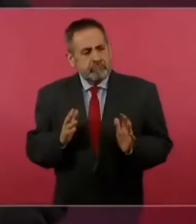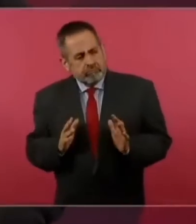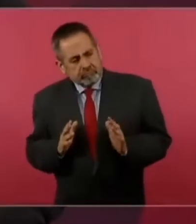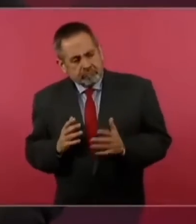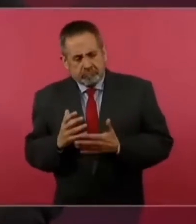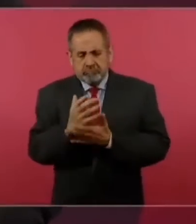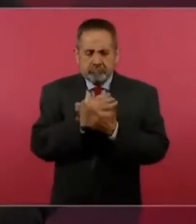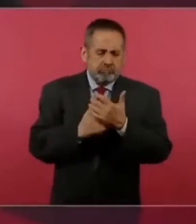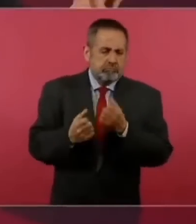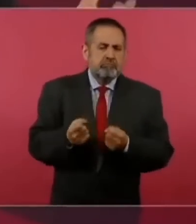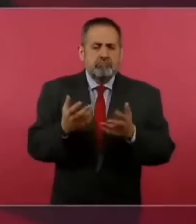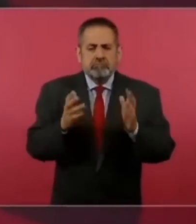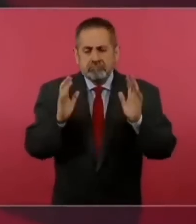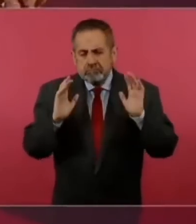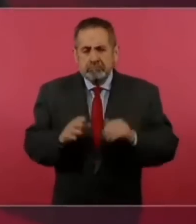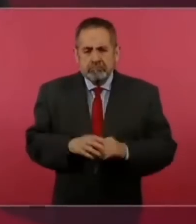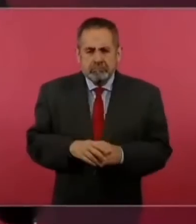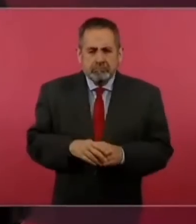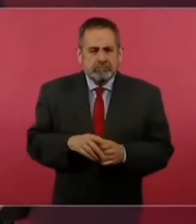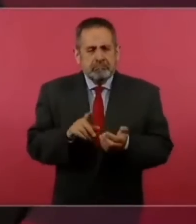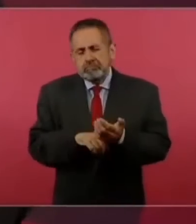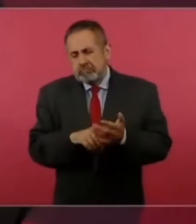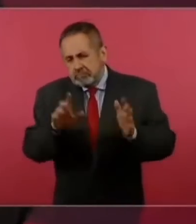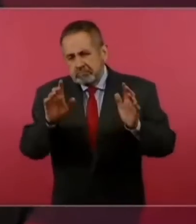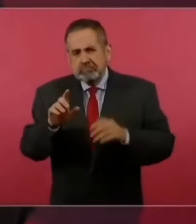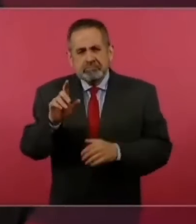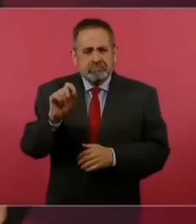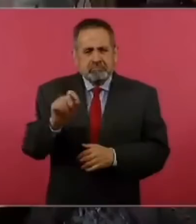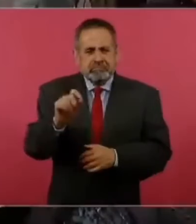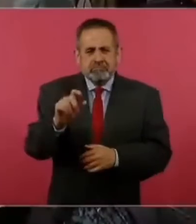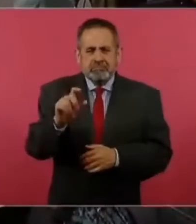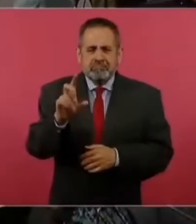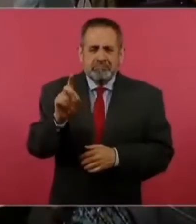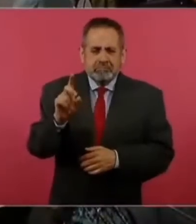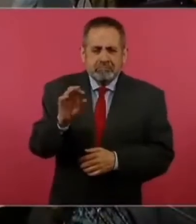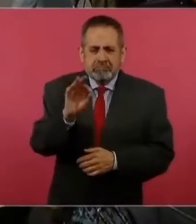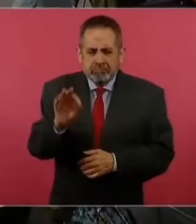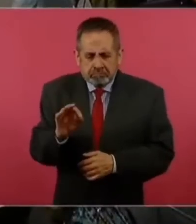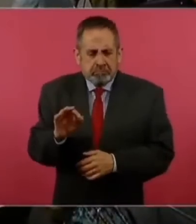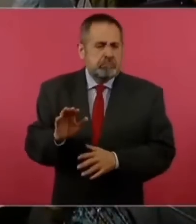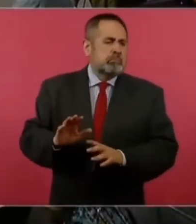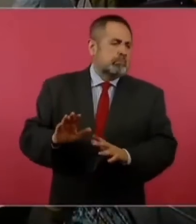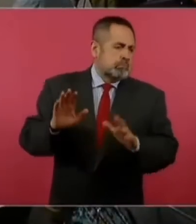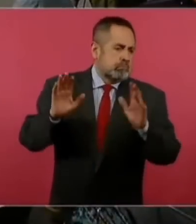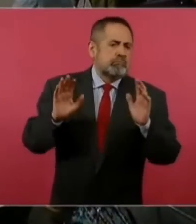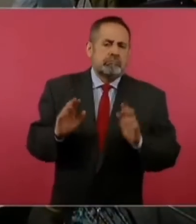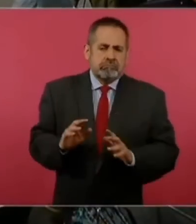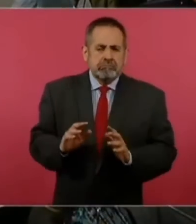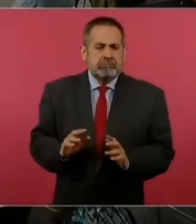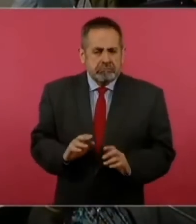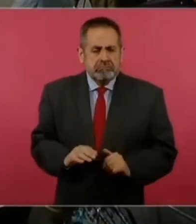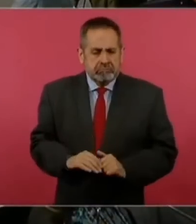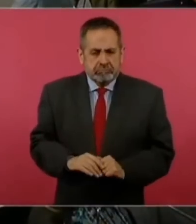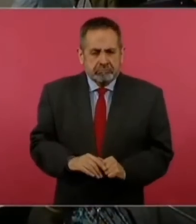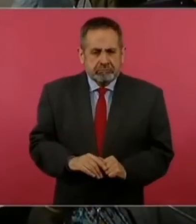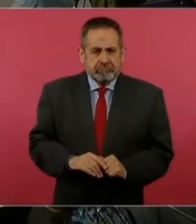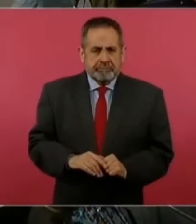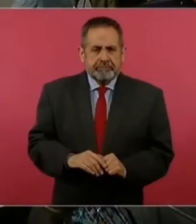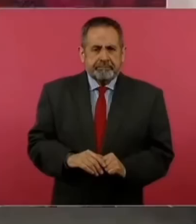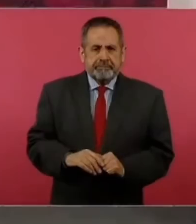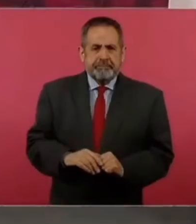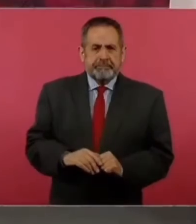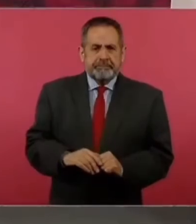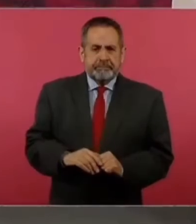razonable? bueno 20 30% ya